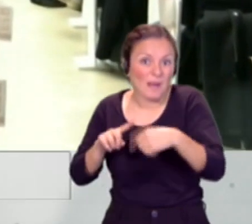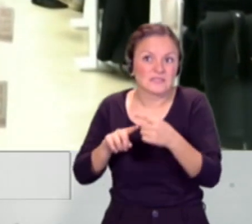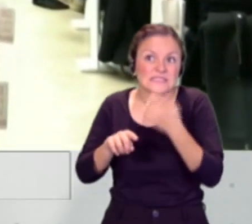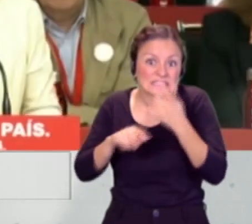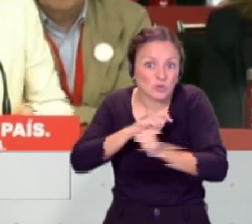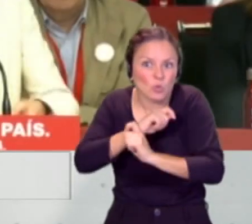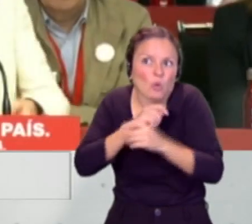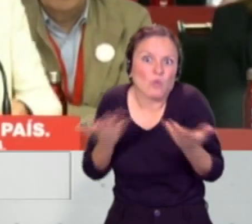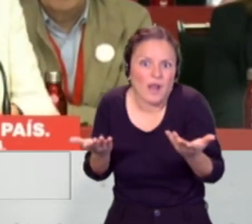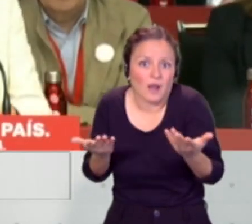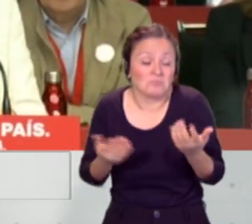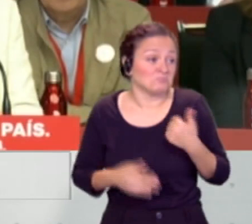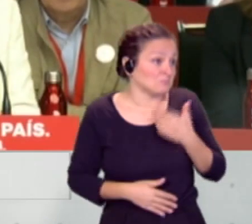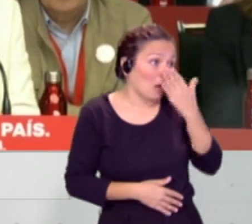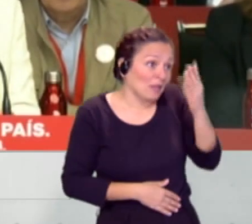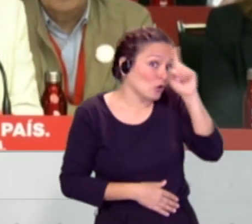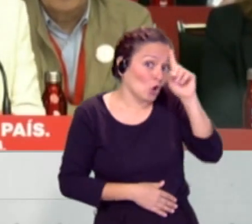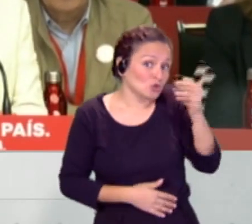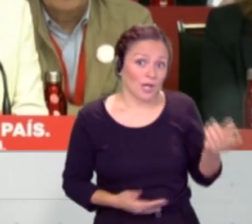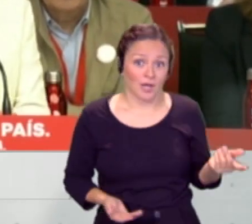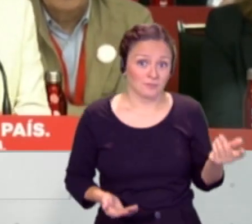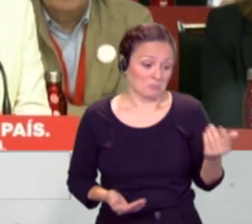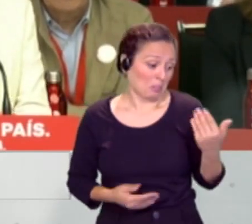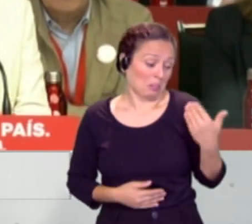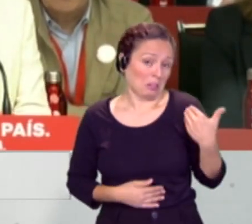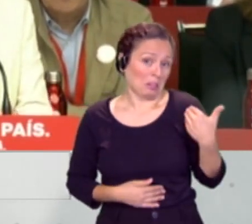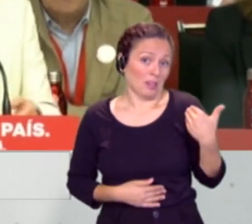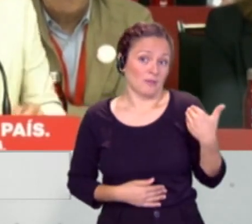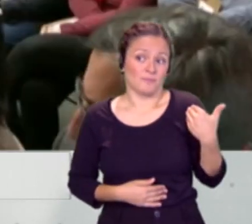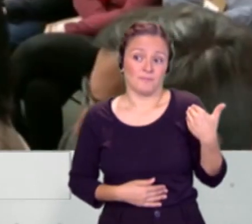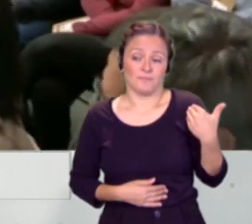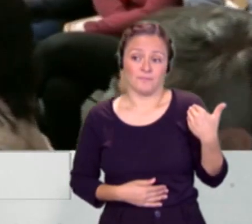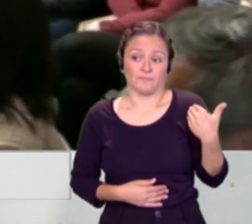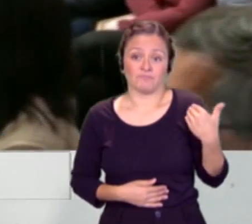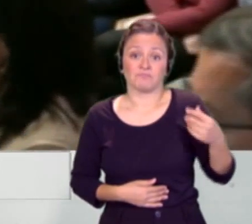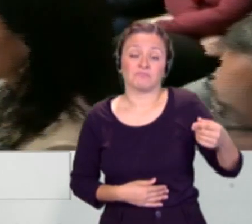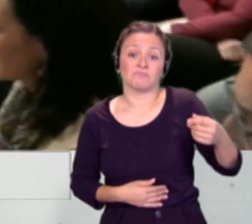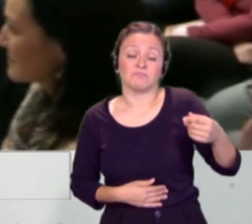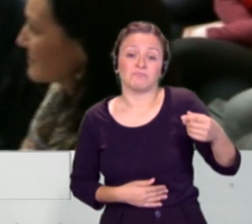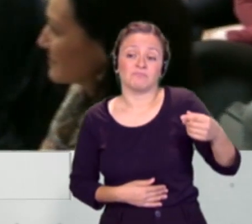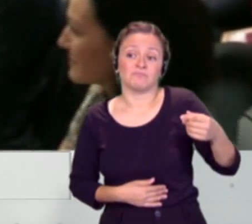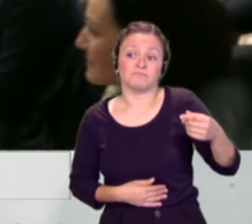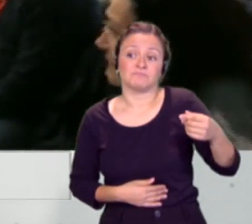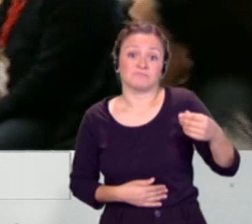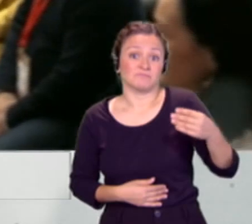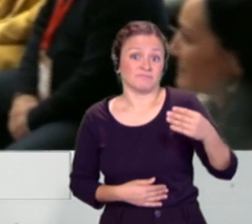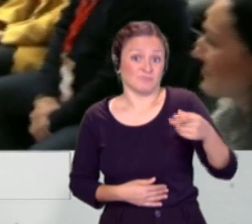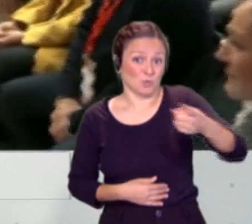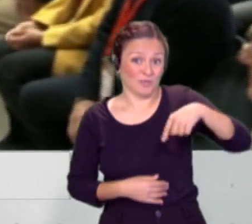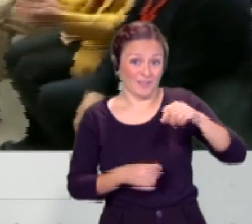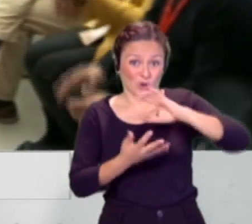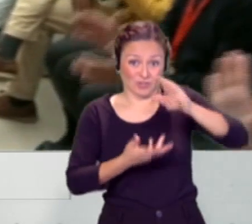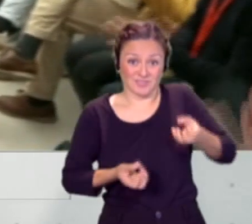Pues la verdad es que no lo sé. Acaban de explicar cómo parece que no hay psicólogos en el equipo